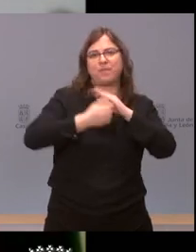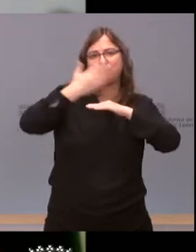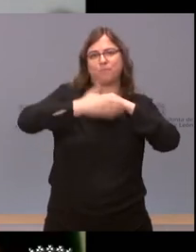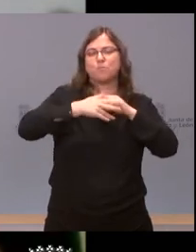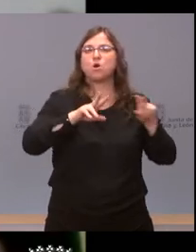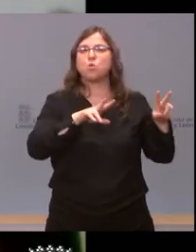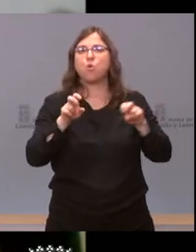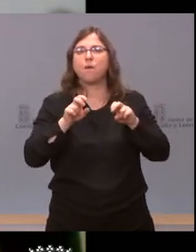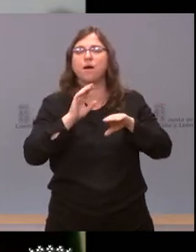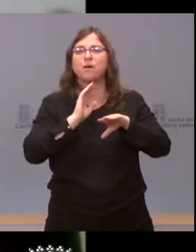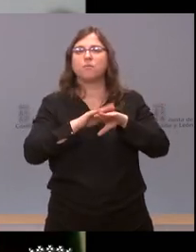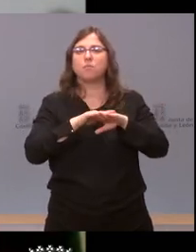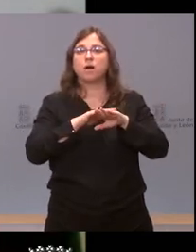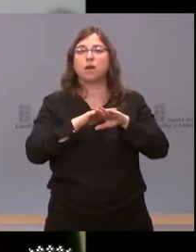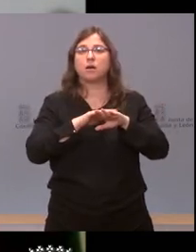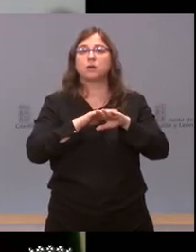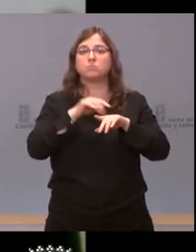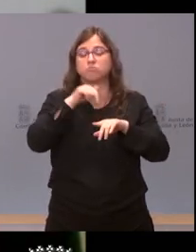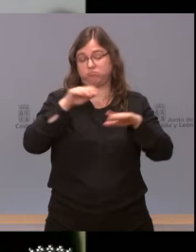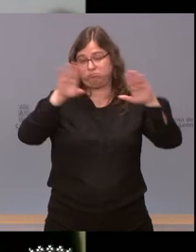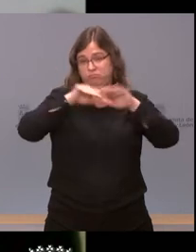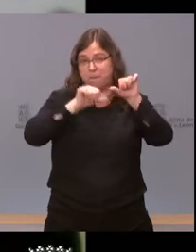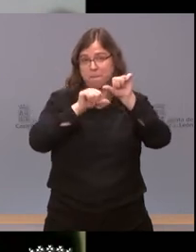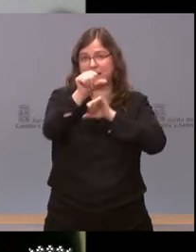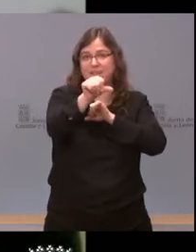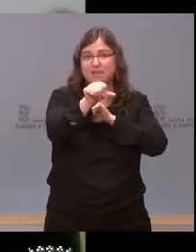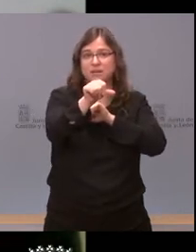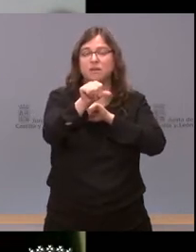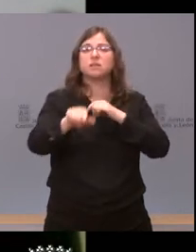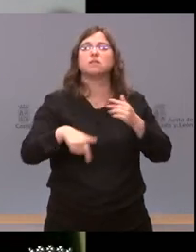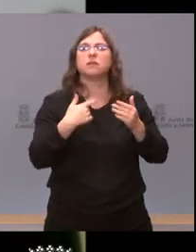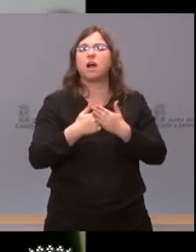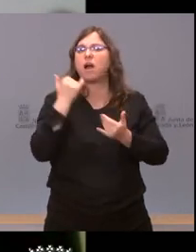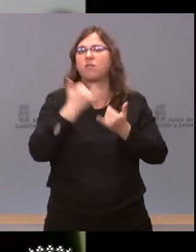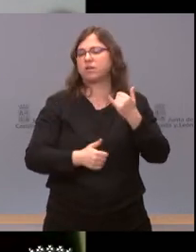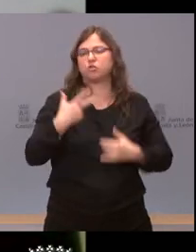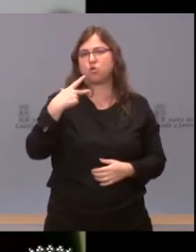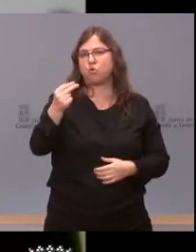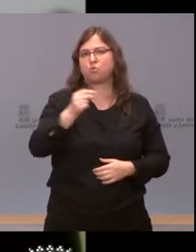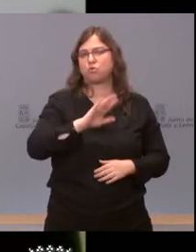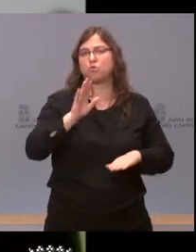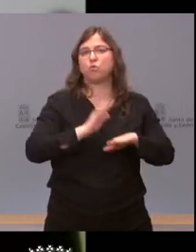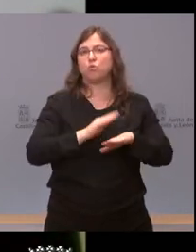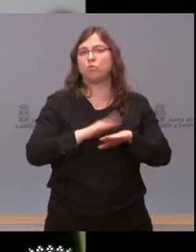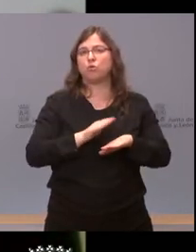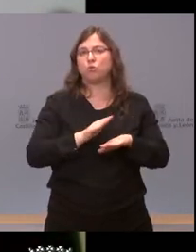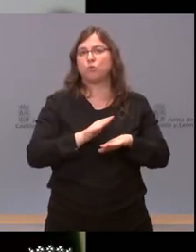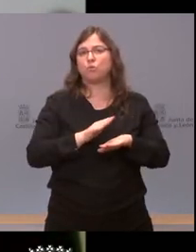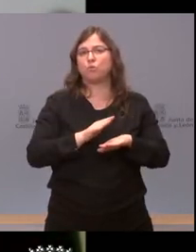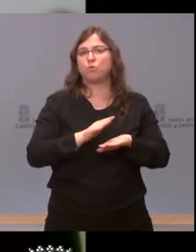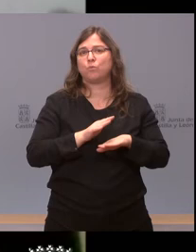para tomar a partir de estos días y que se rechazaron por por la por